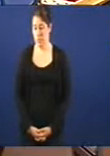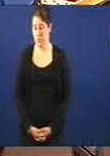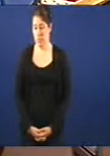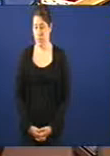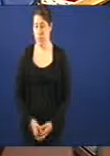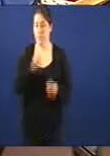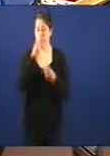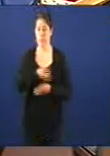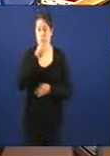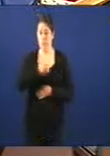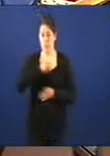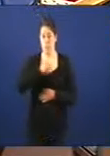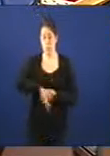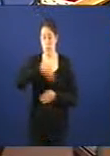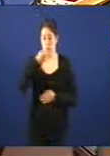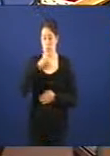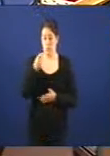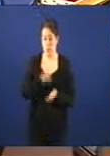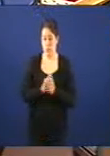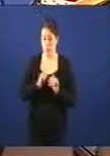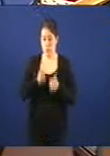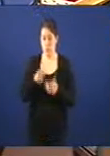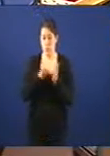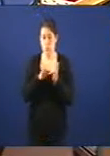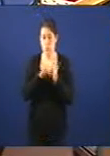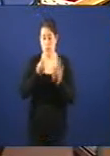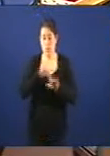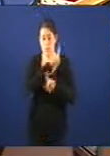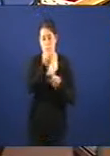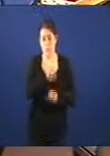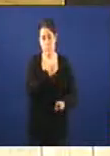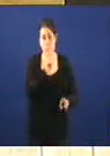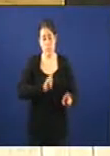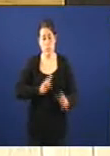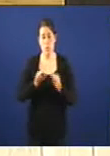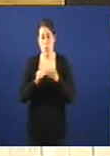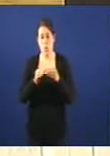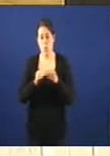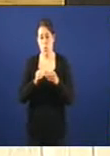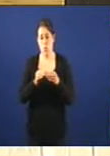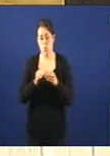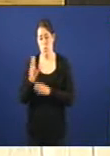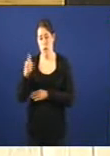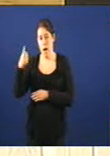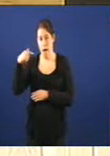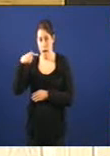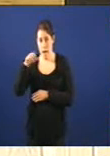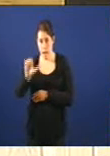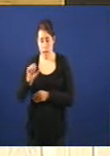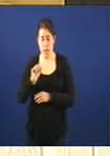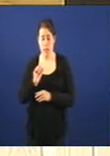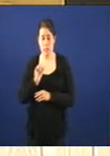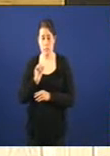Ben, moi boa tarde, reinicia xa sesión co punto sete de interpelacións coa do Grupo Parlamentario de Alternativa Galega de Esquerda por